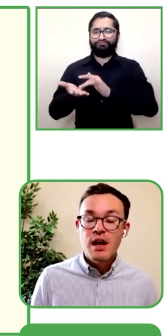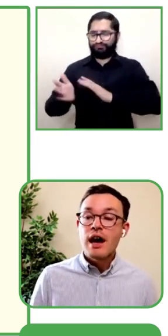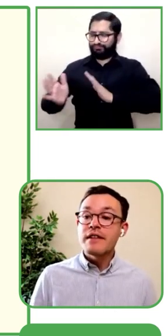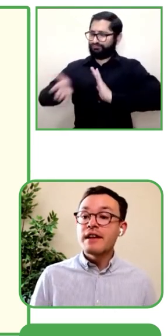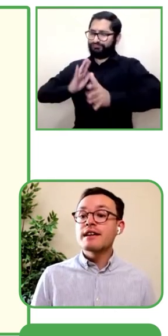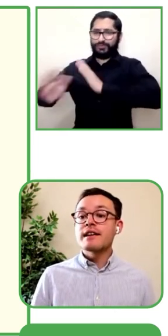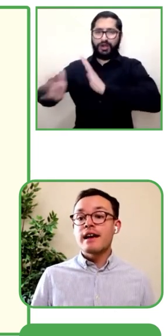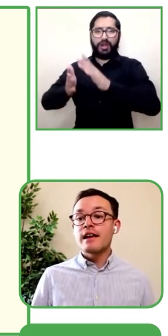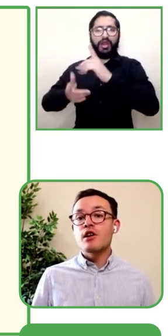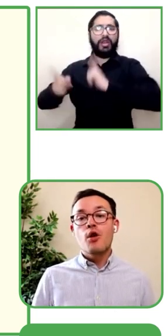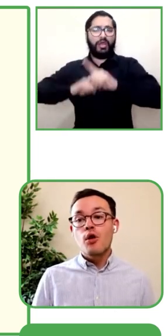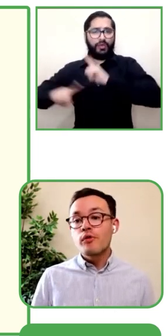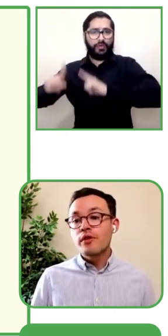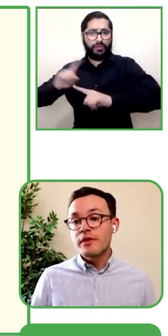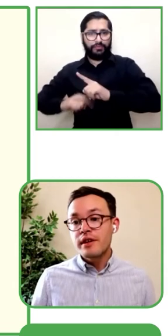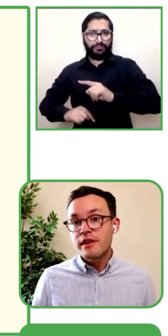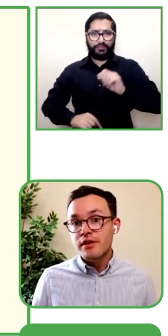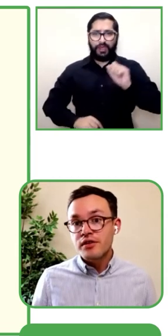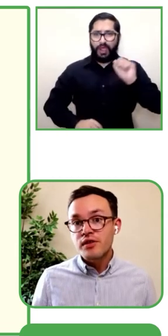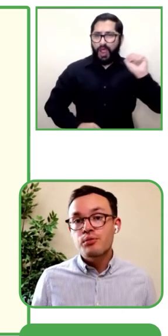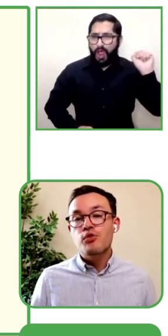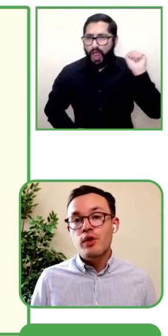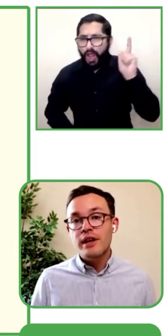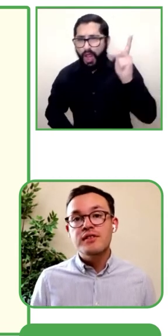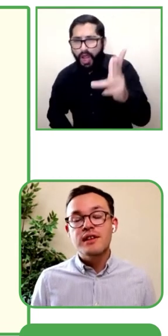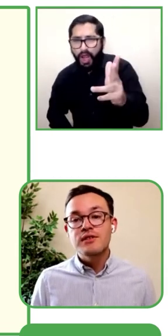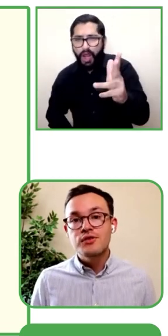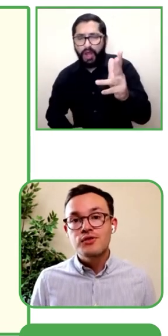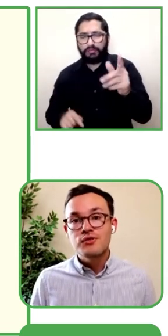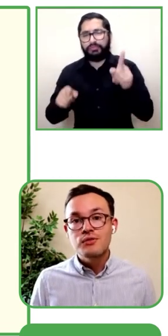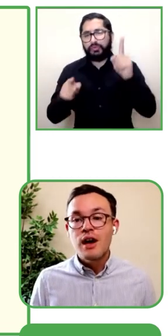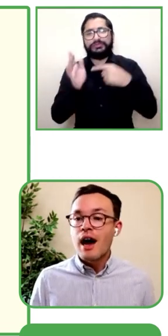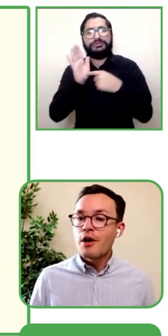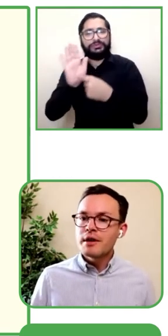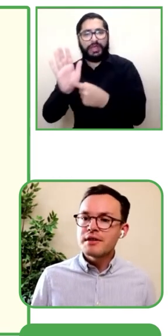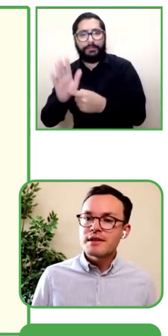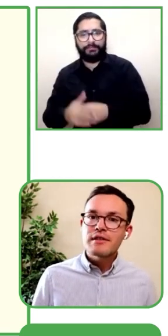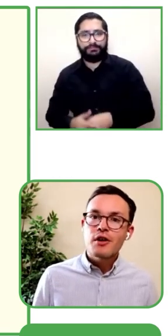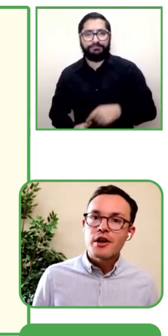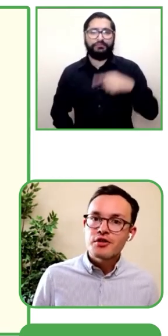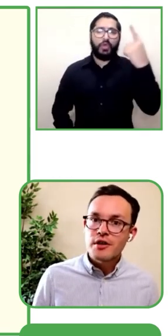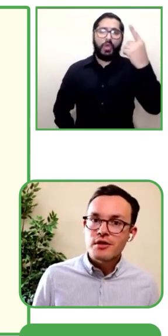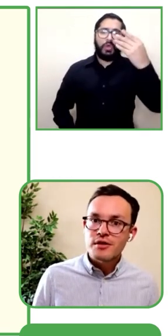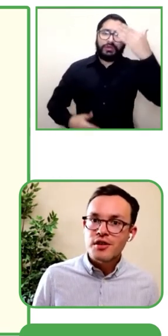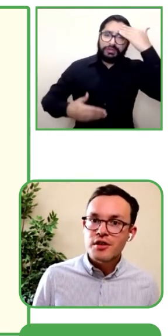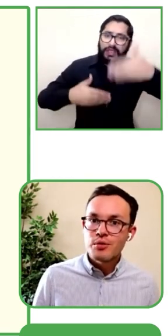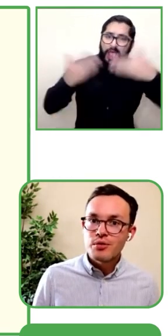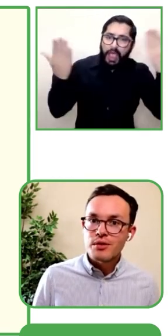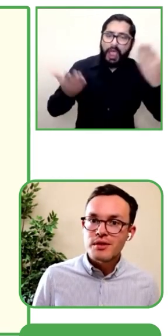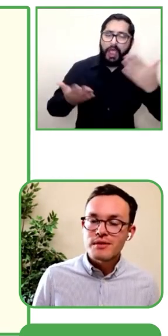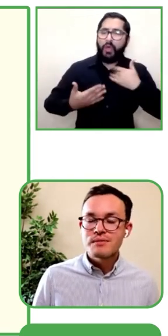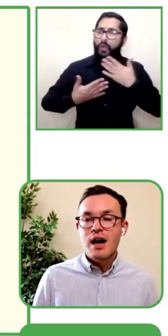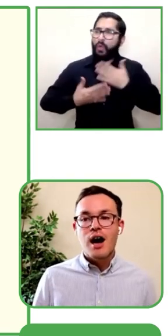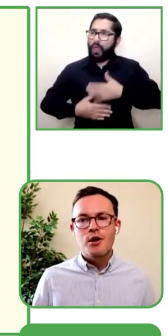o como por ejemplo, cómo fue tu día y qué te gustaría cenar. Y esto durante los años.